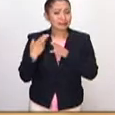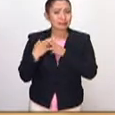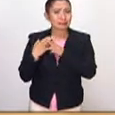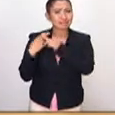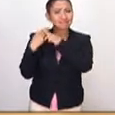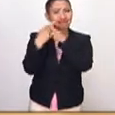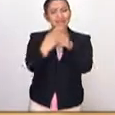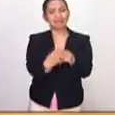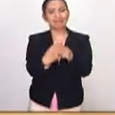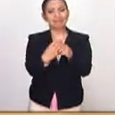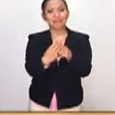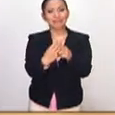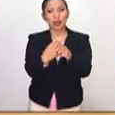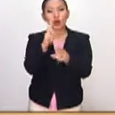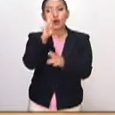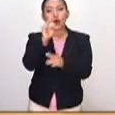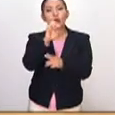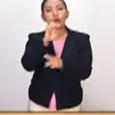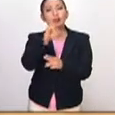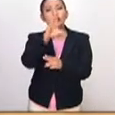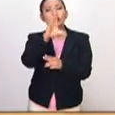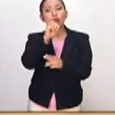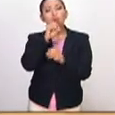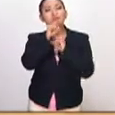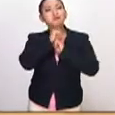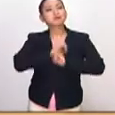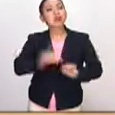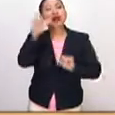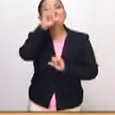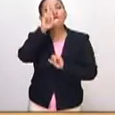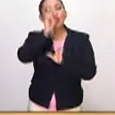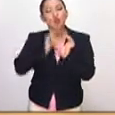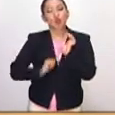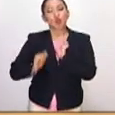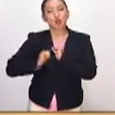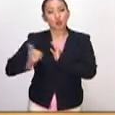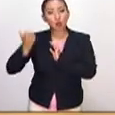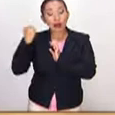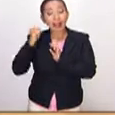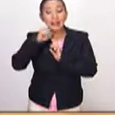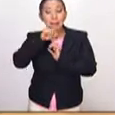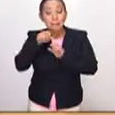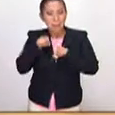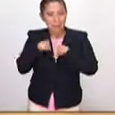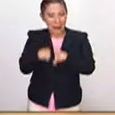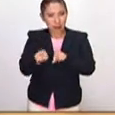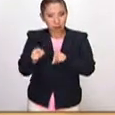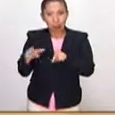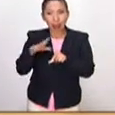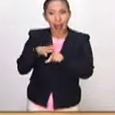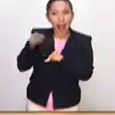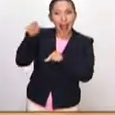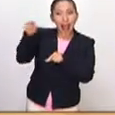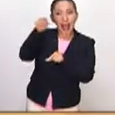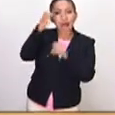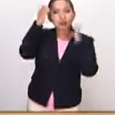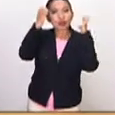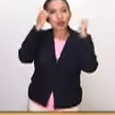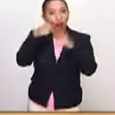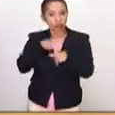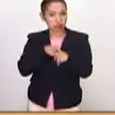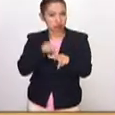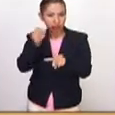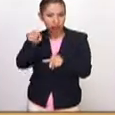aniversario de la UNESCO por la promoción de las lenguas nativas y a la vez está también la exposición